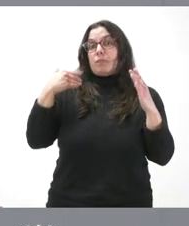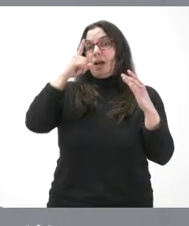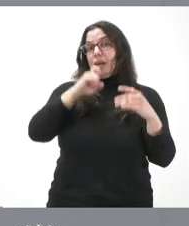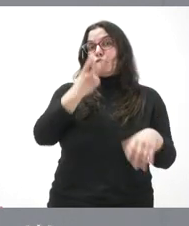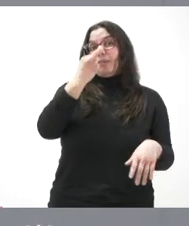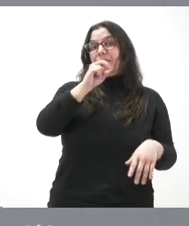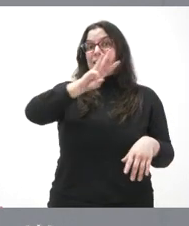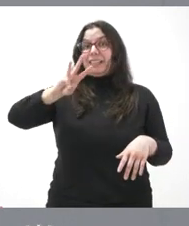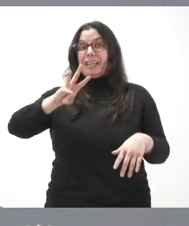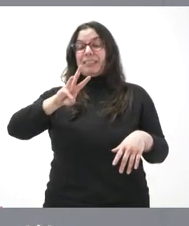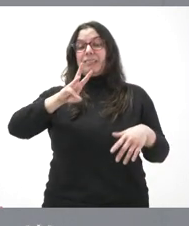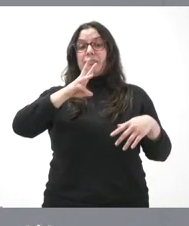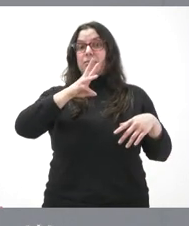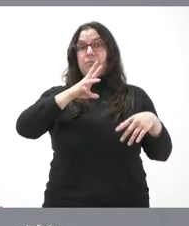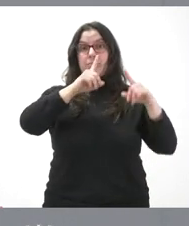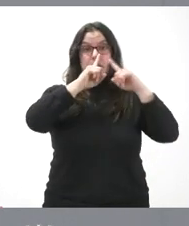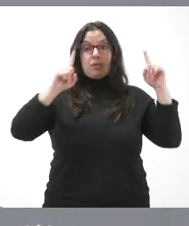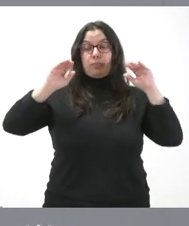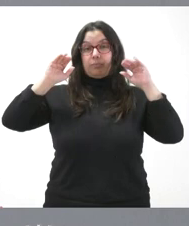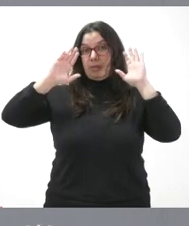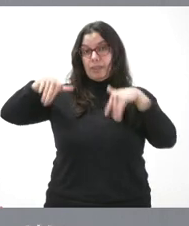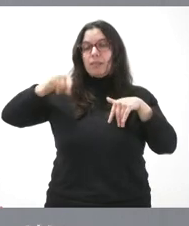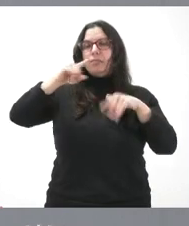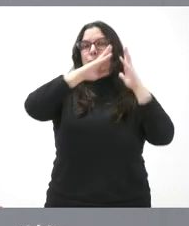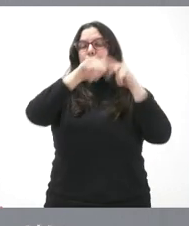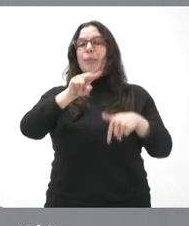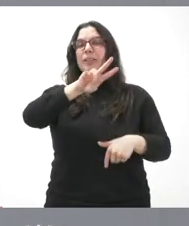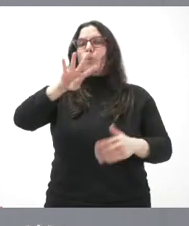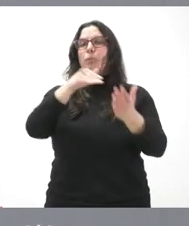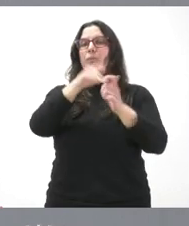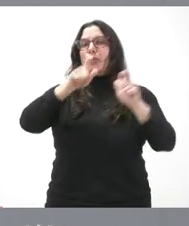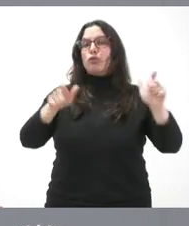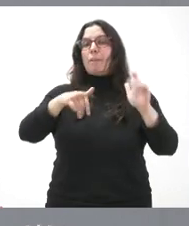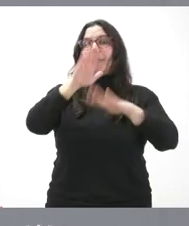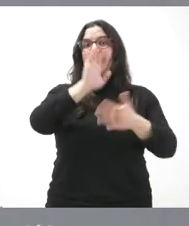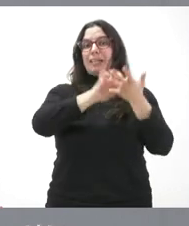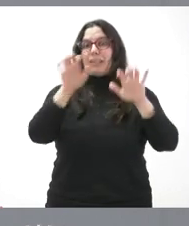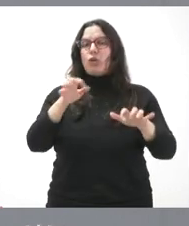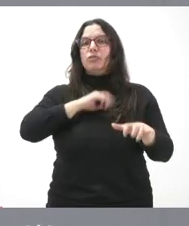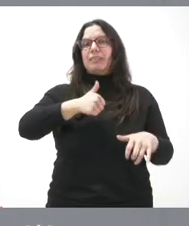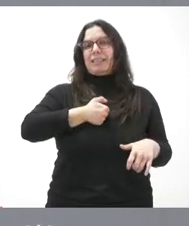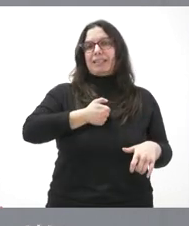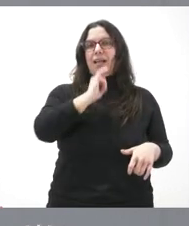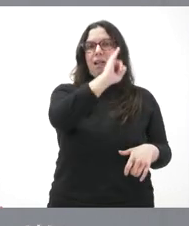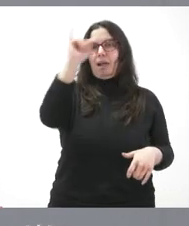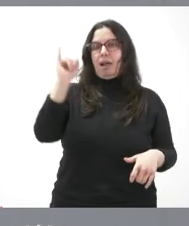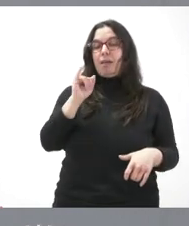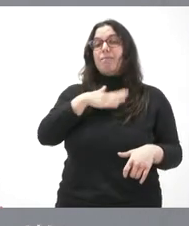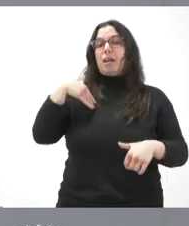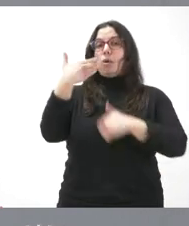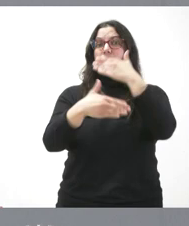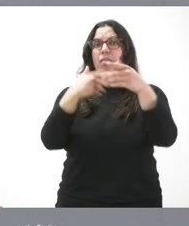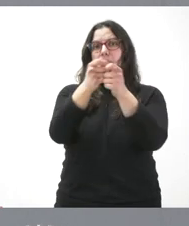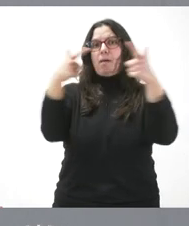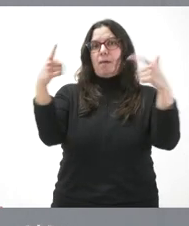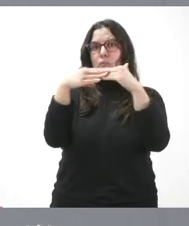2023, más de 44.000 personas de Castilla y Leónas que tienen instalado este servicio y la previsión es seguir avanzando, incrementando este número.